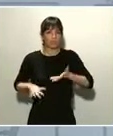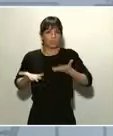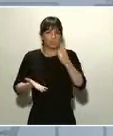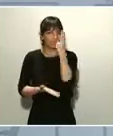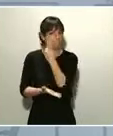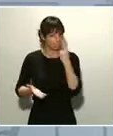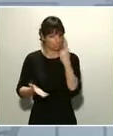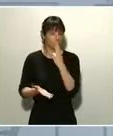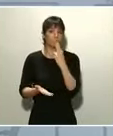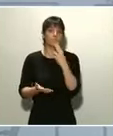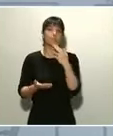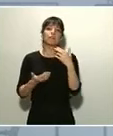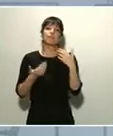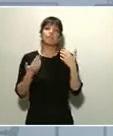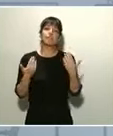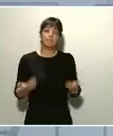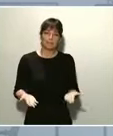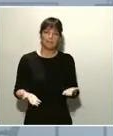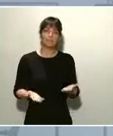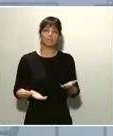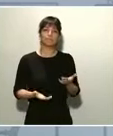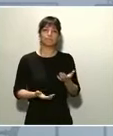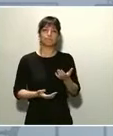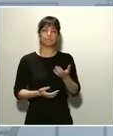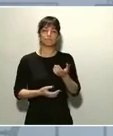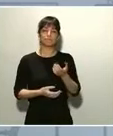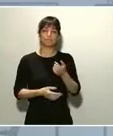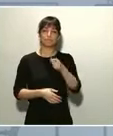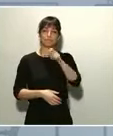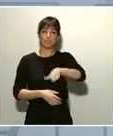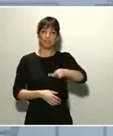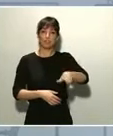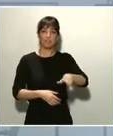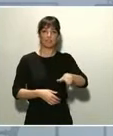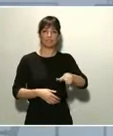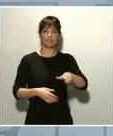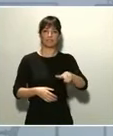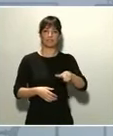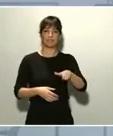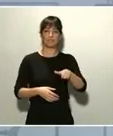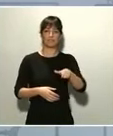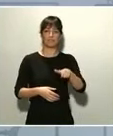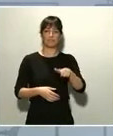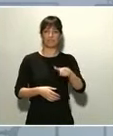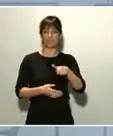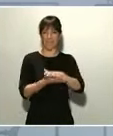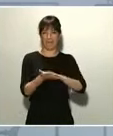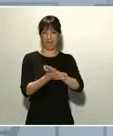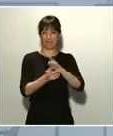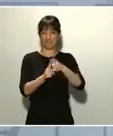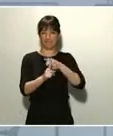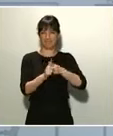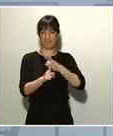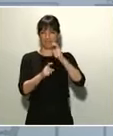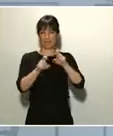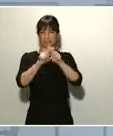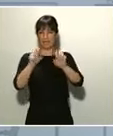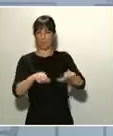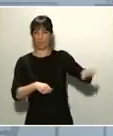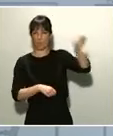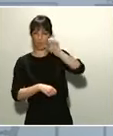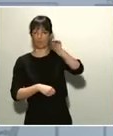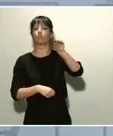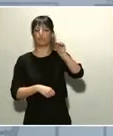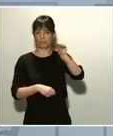a quienes nos localizamos y nos referimos, que son los organismos europeos. Hemos venido